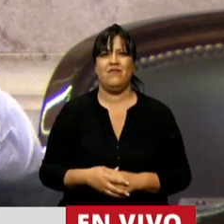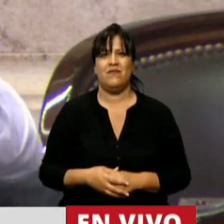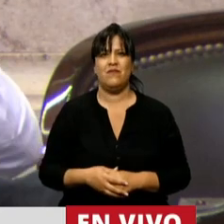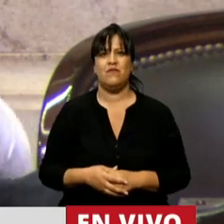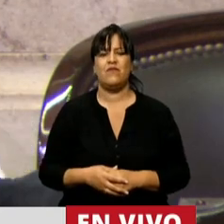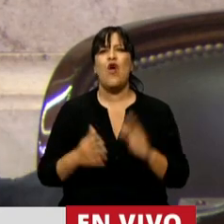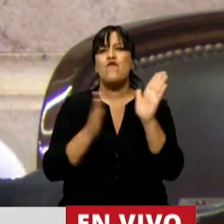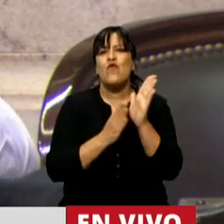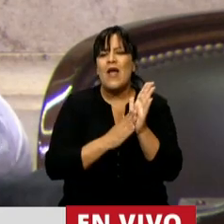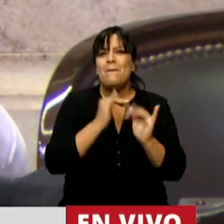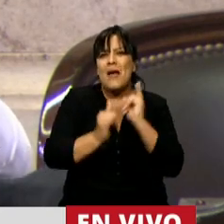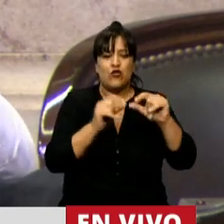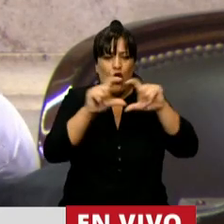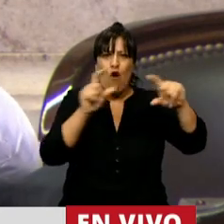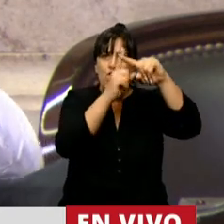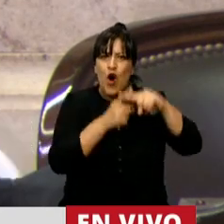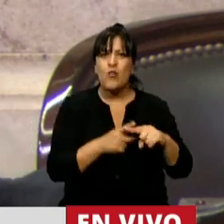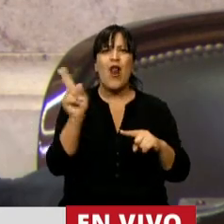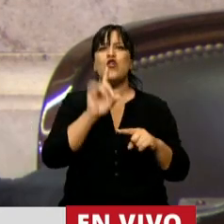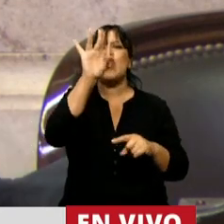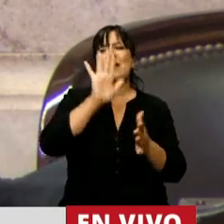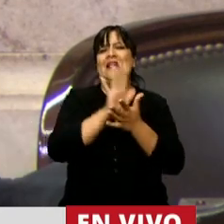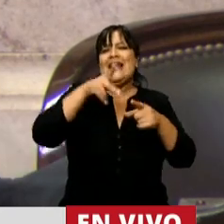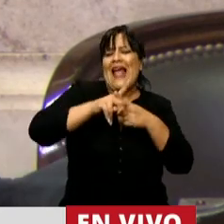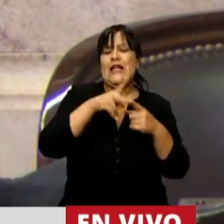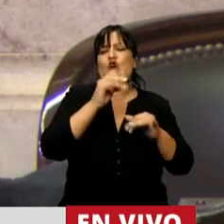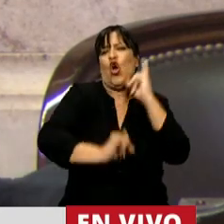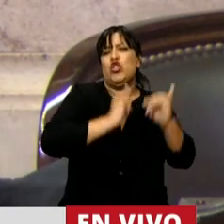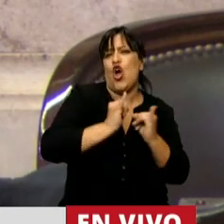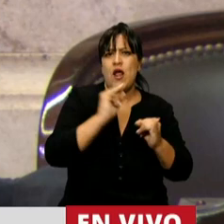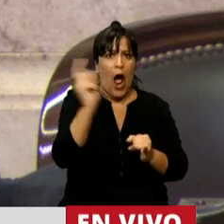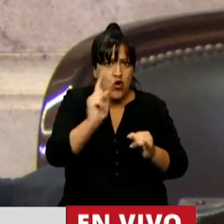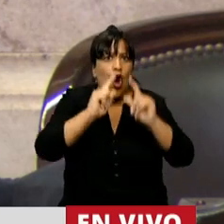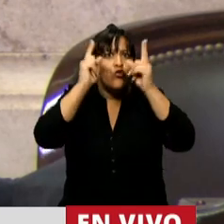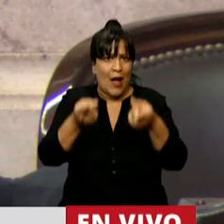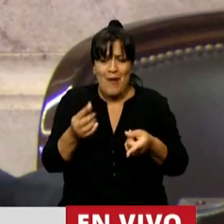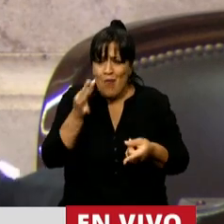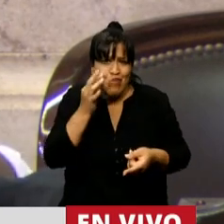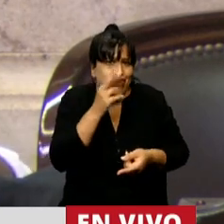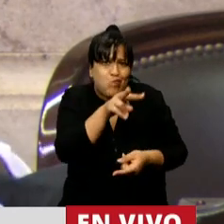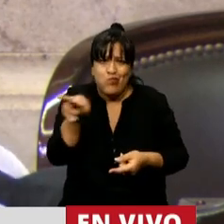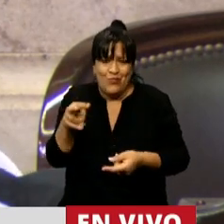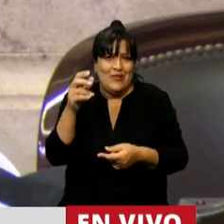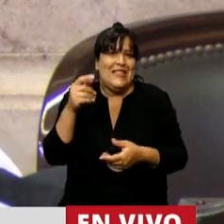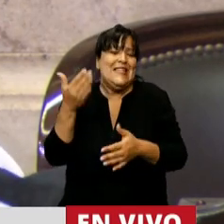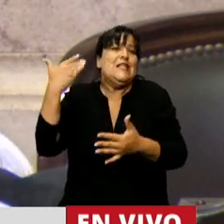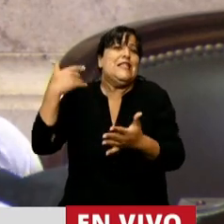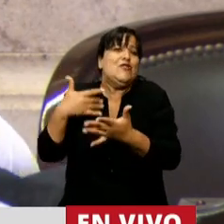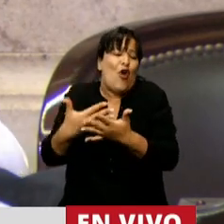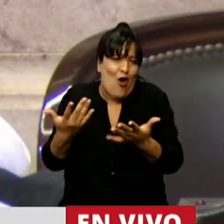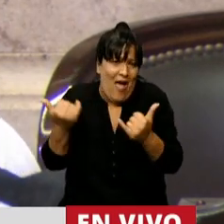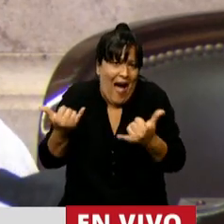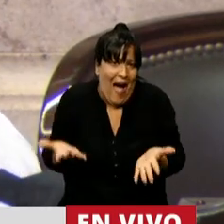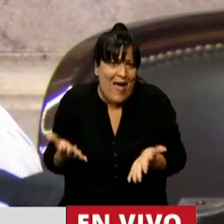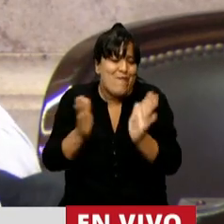Los fundamentos de esta fórmula no son solamente técnicos y teóricos, son también a partir de la evidencia histórica. Entonces cierro, presidente, diciendo,